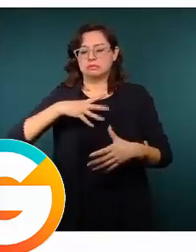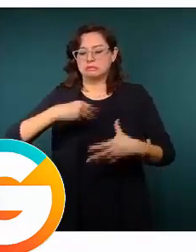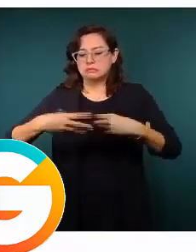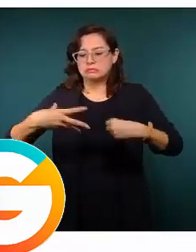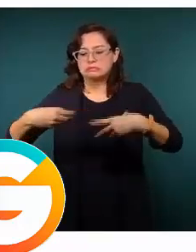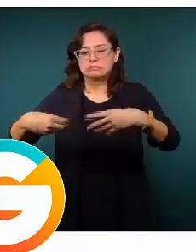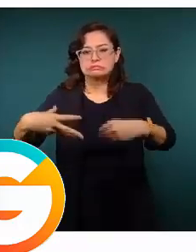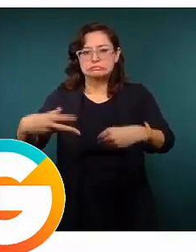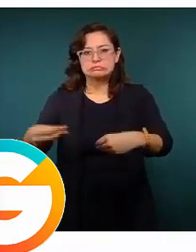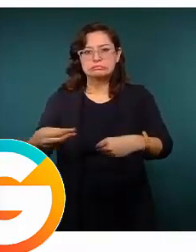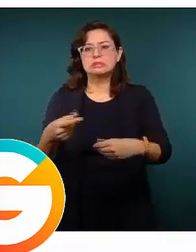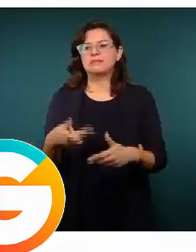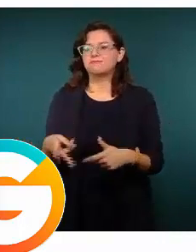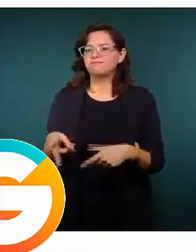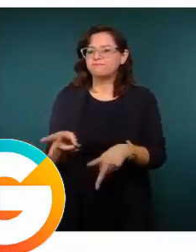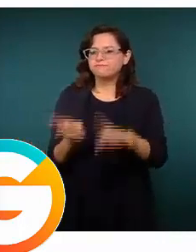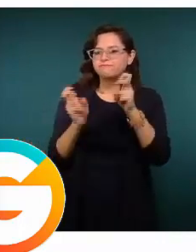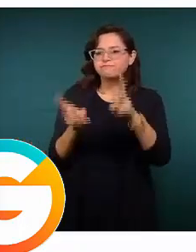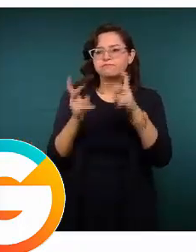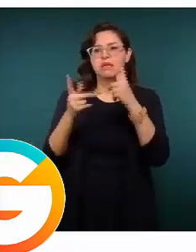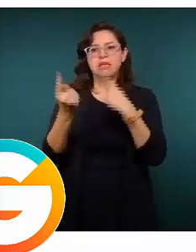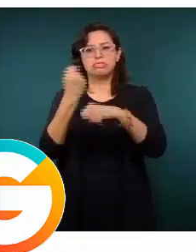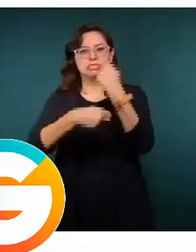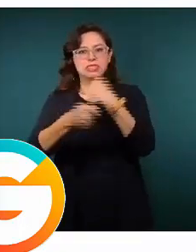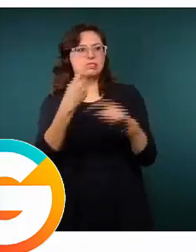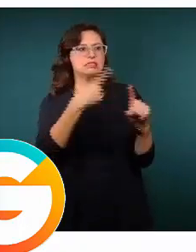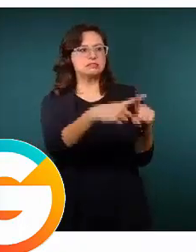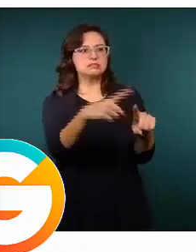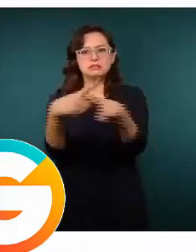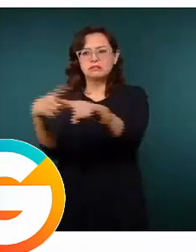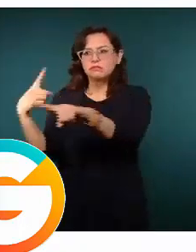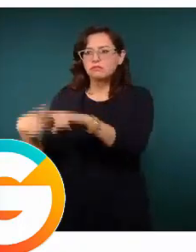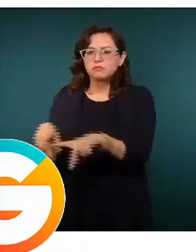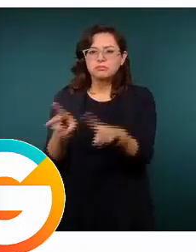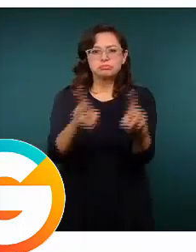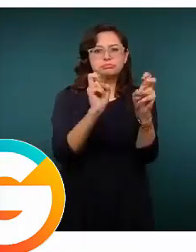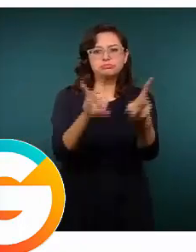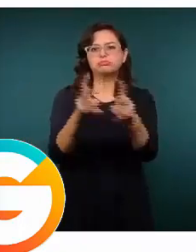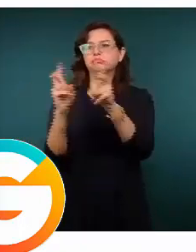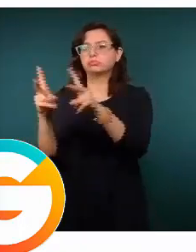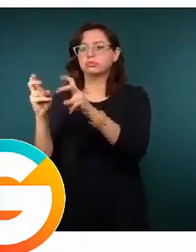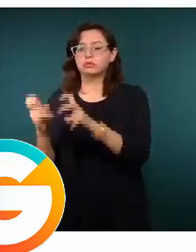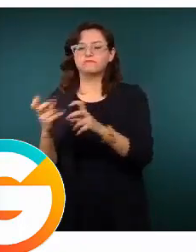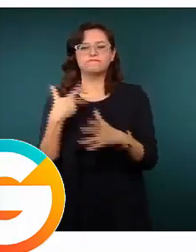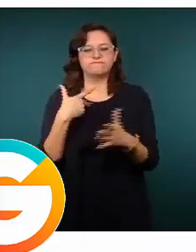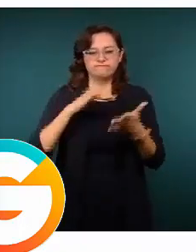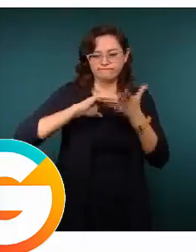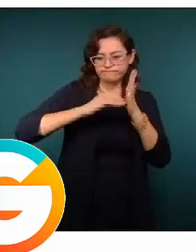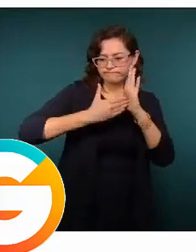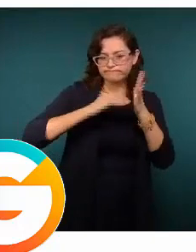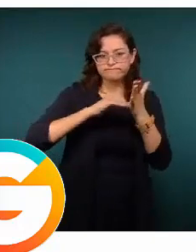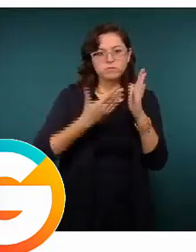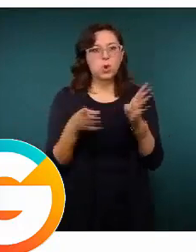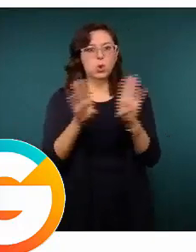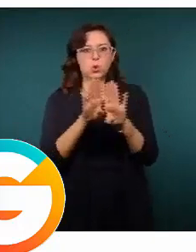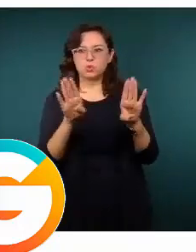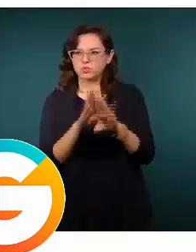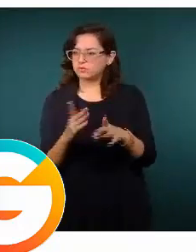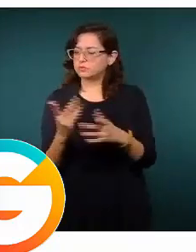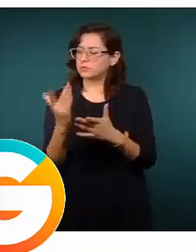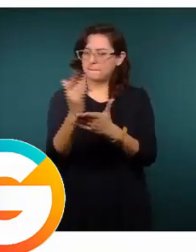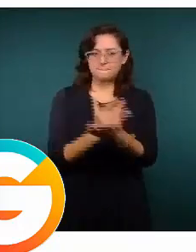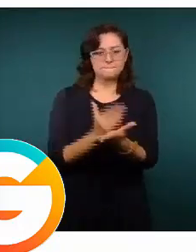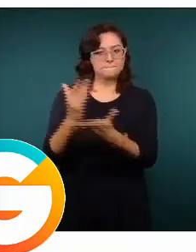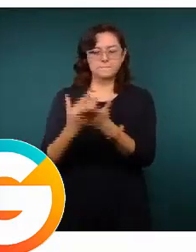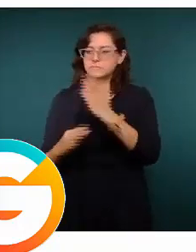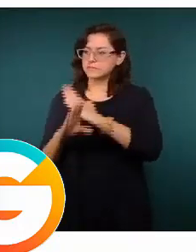de año también empezó a haber una serie de saqueos en tiendas a tu servicio. Se hizo un trabajo muy importante de inteligencia para inhibir estos hechos,